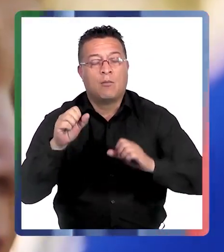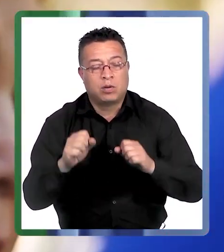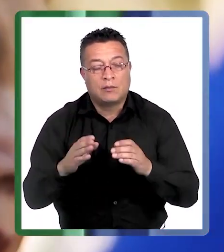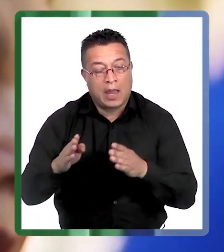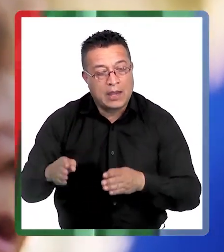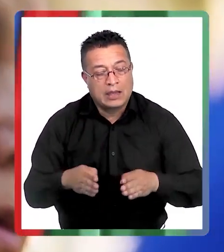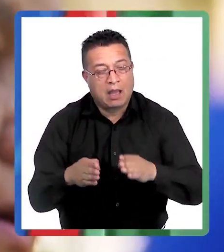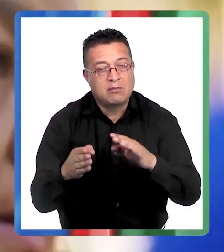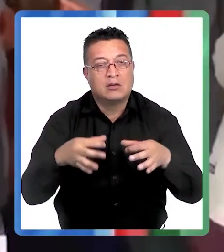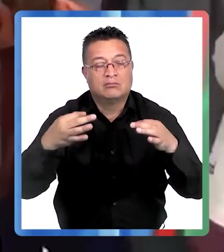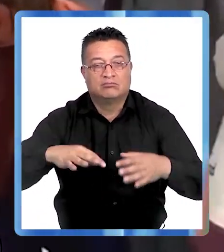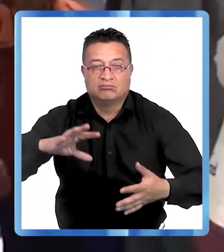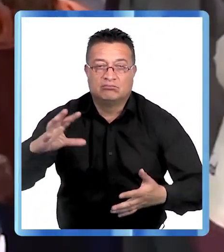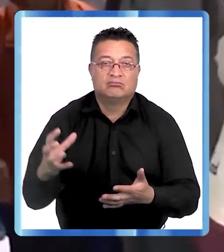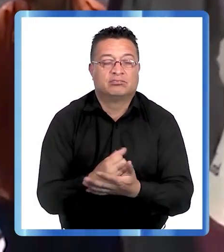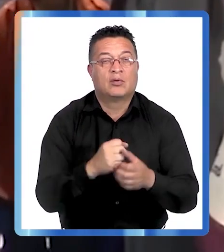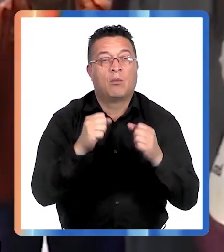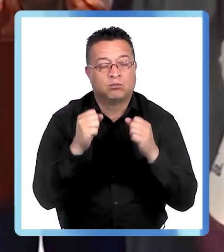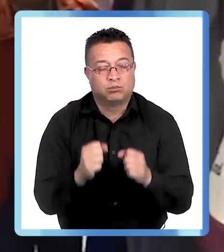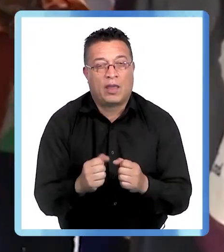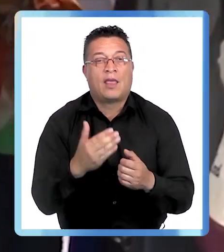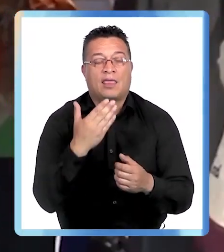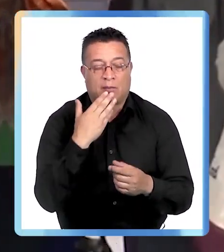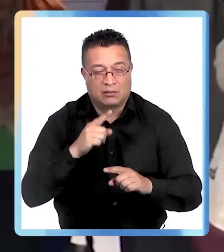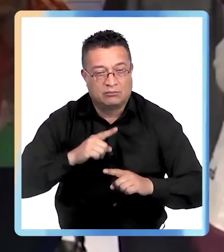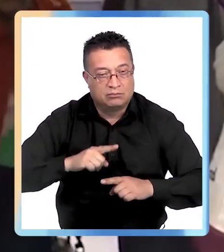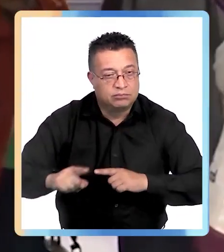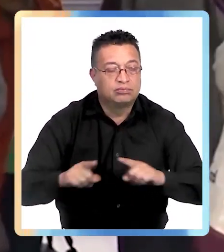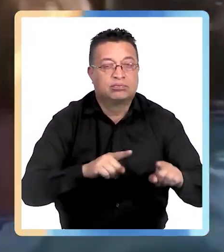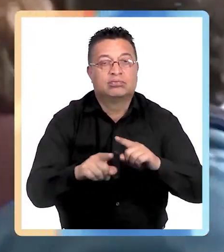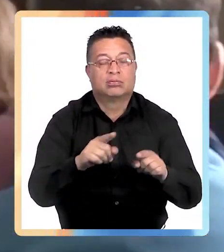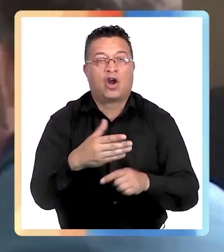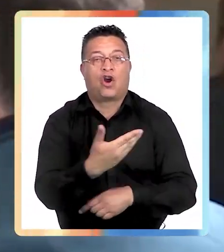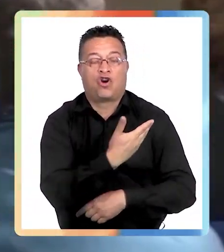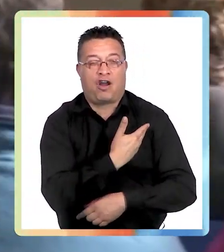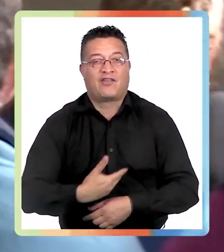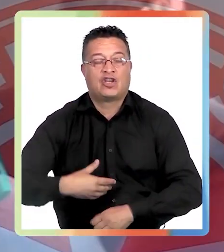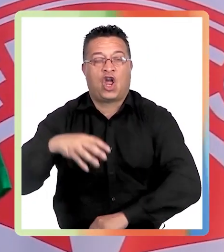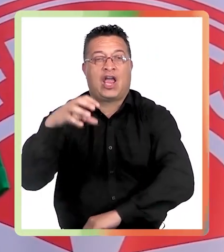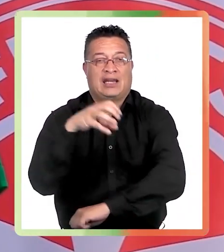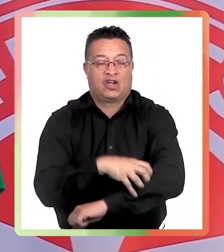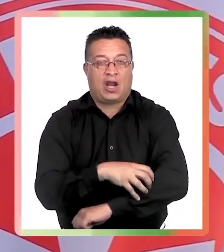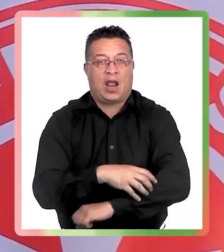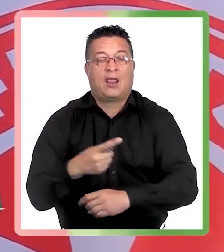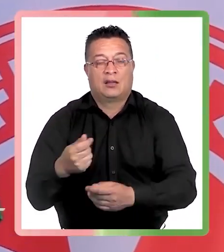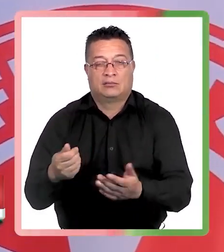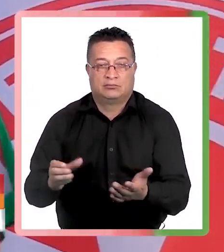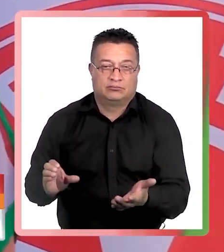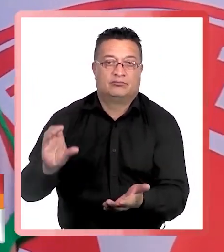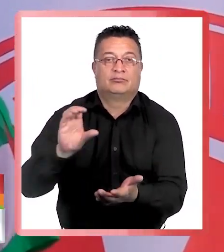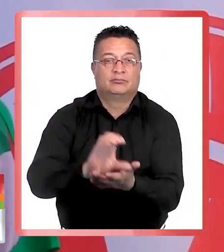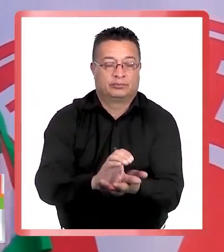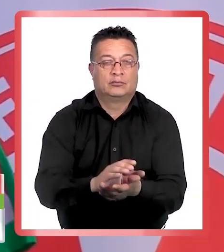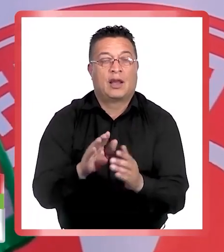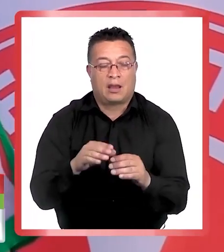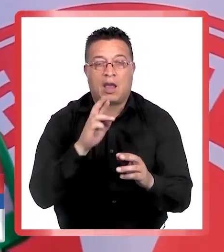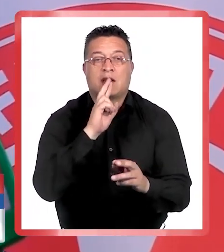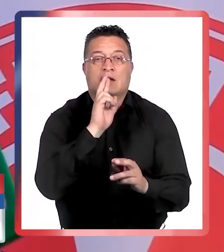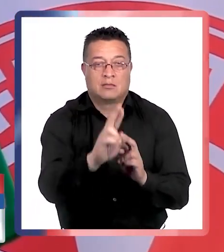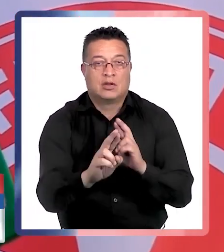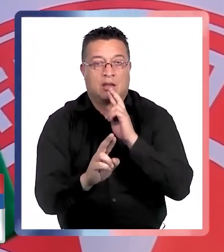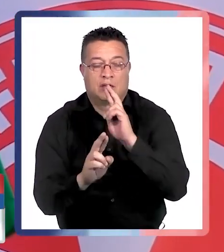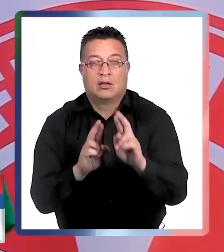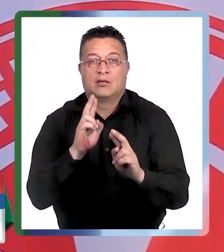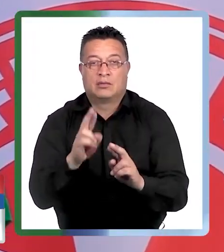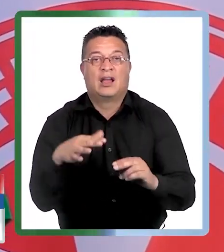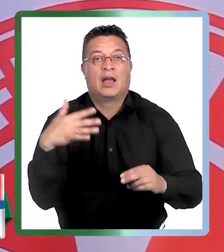camino definitivo para poder también gestionar a través del gobierno regional los recursos para dar respuesta a